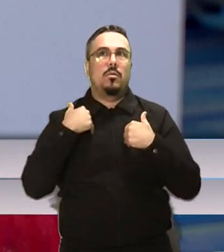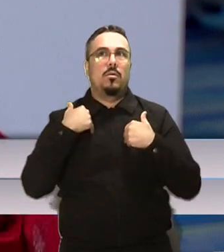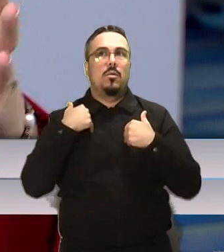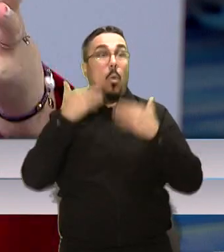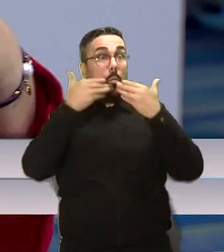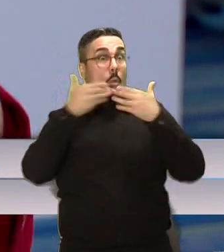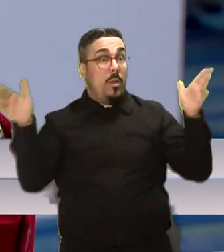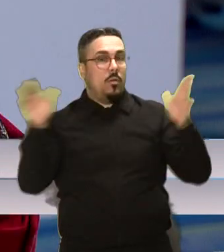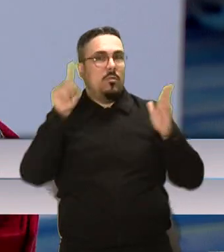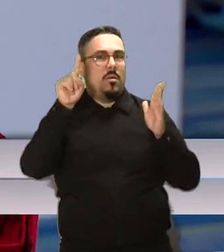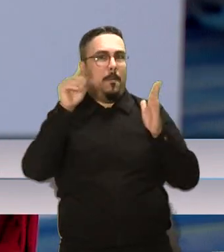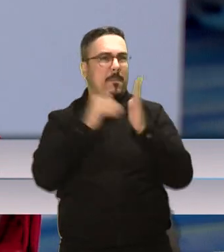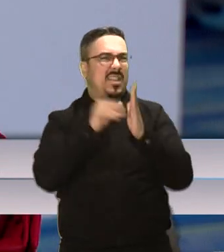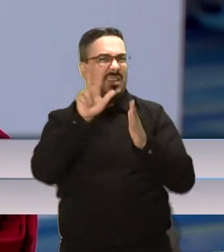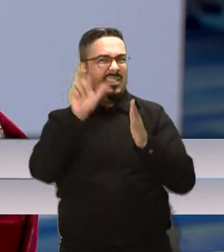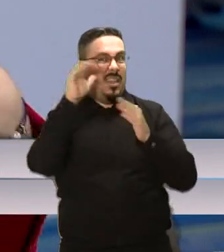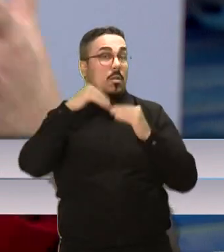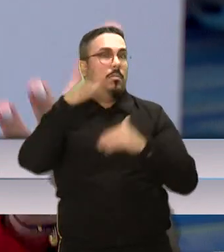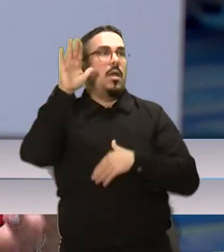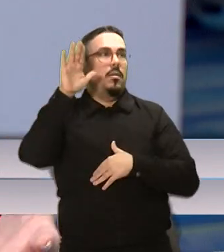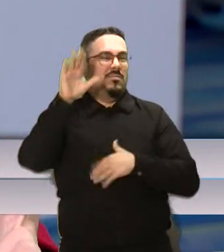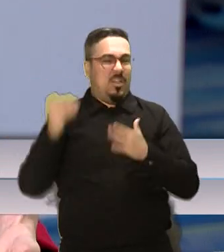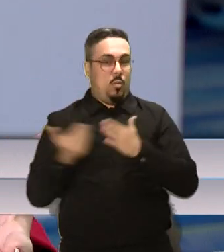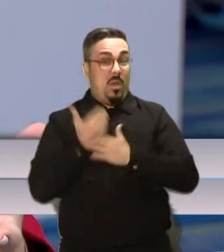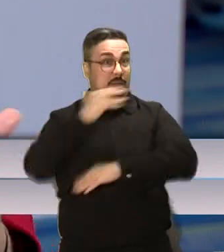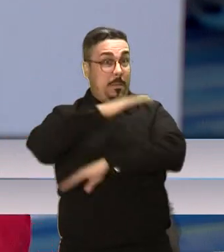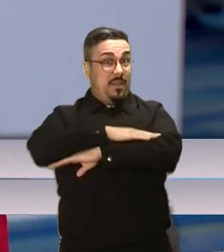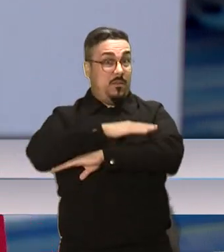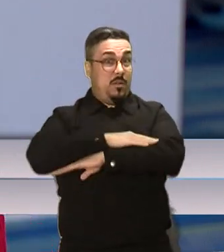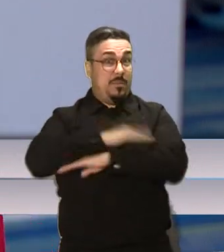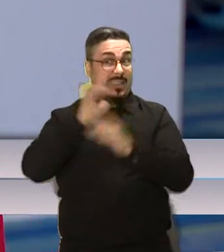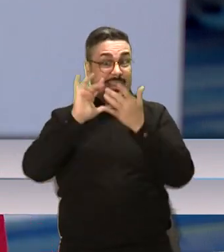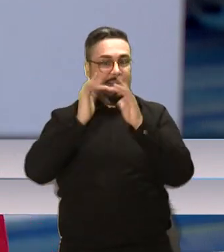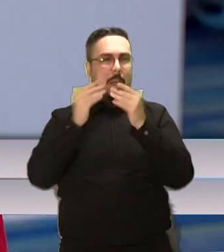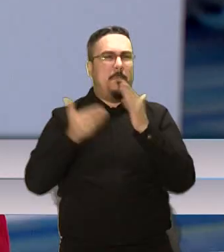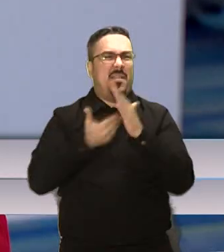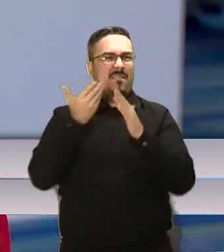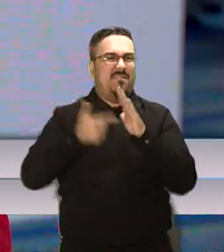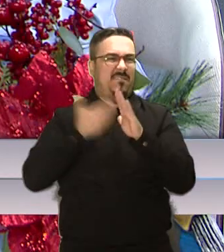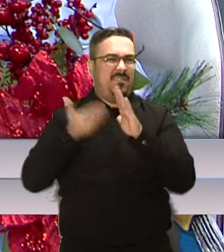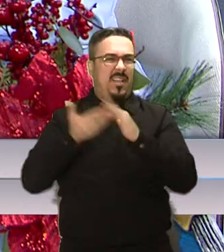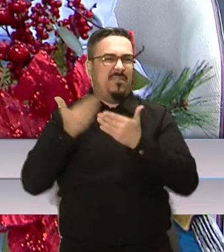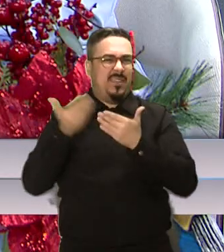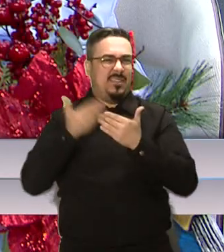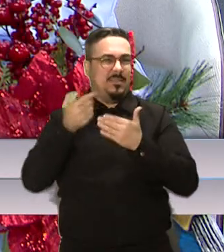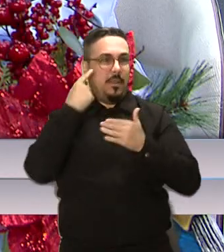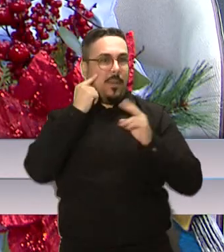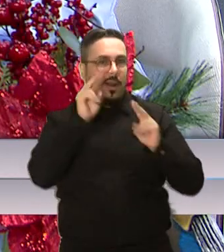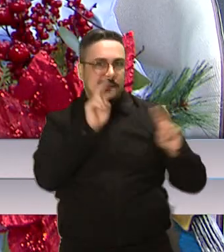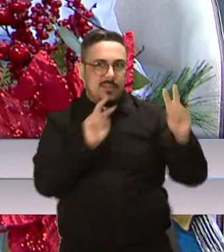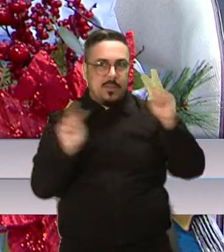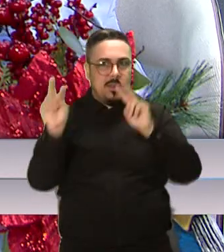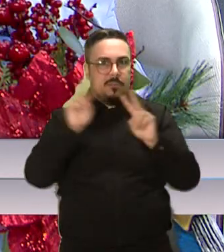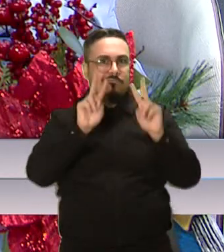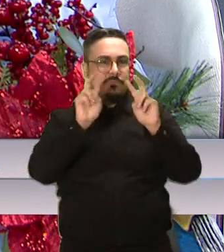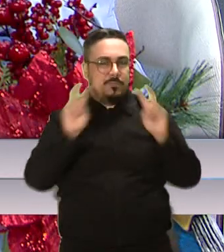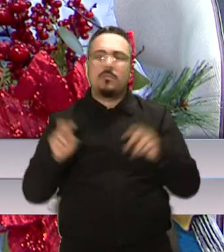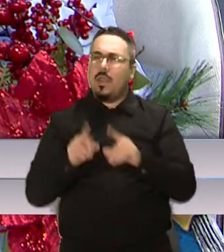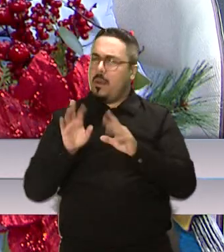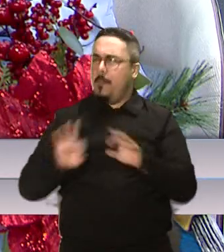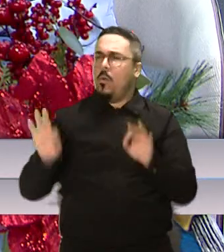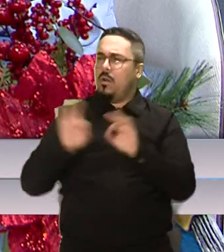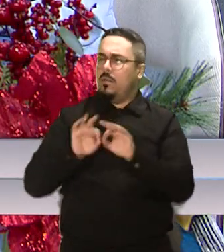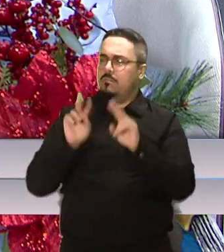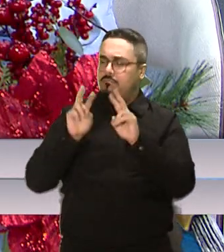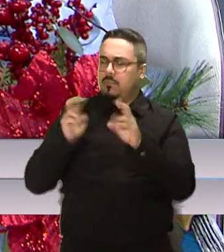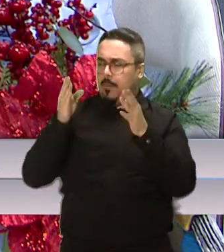publicados y que creo que en esta nueva plataforma es más fácil para que las personas la puedan navegar. Claro, y eso es importante para los investigadores, pero también